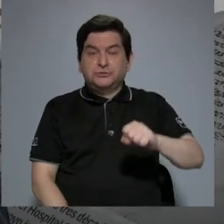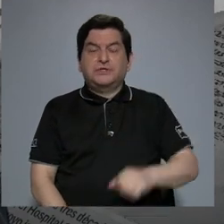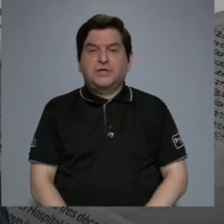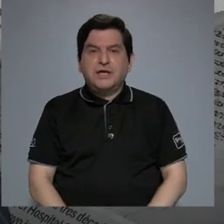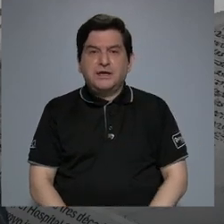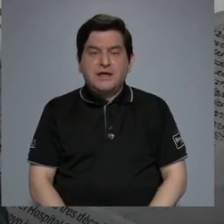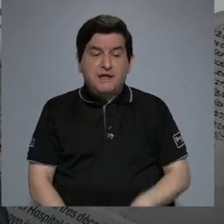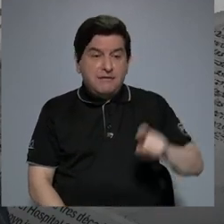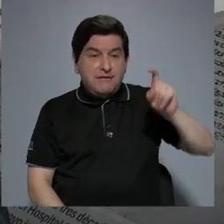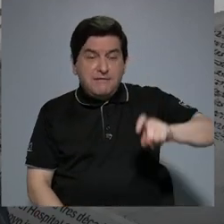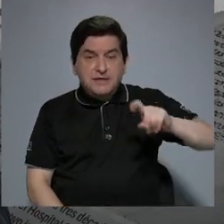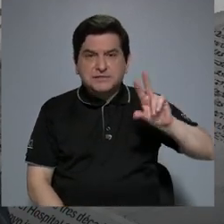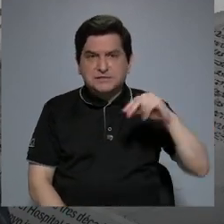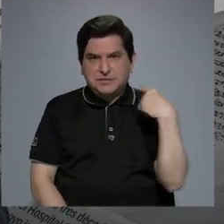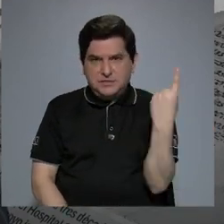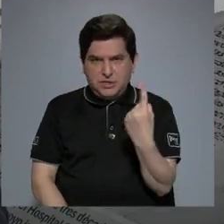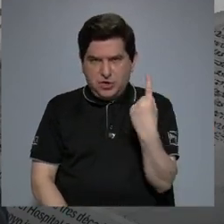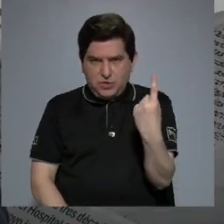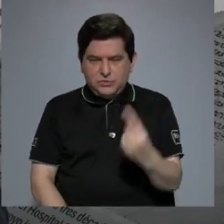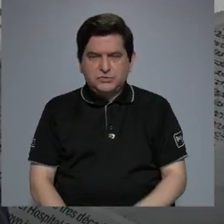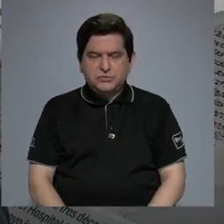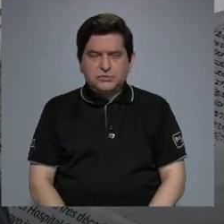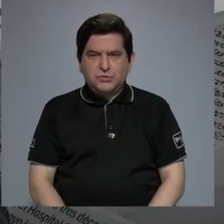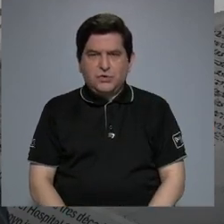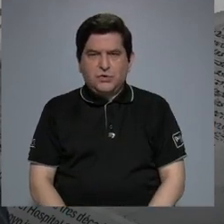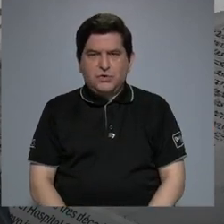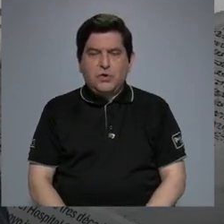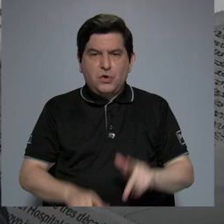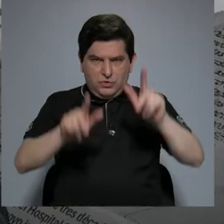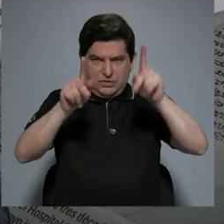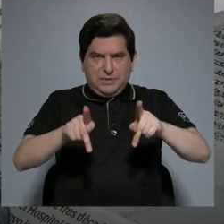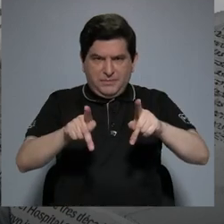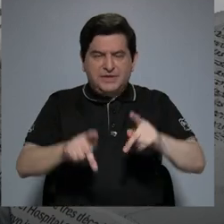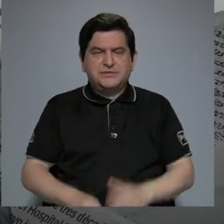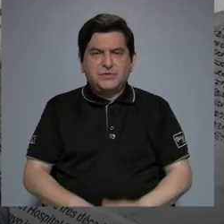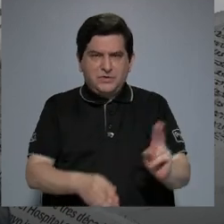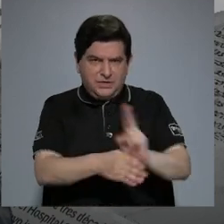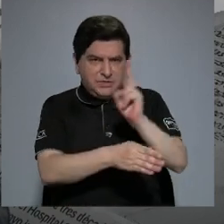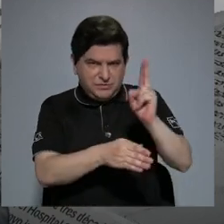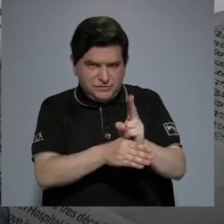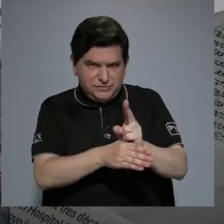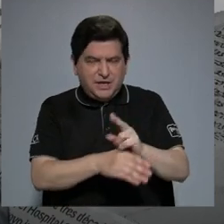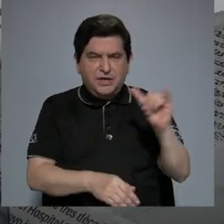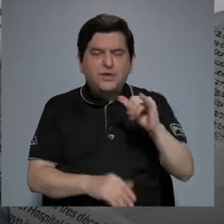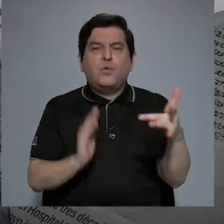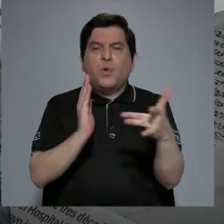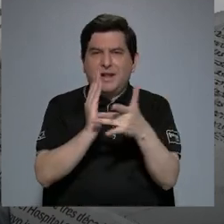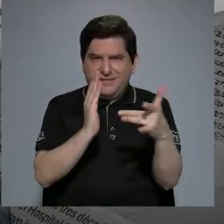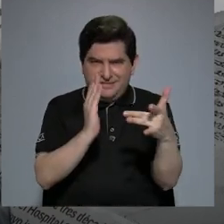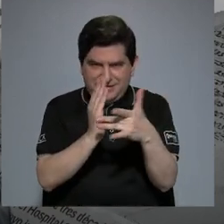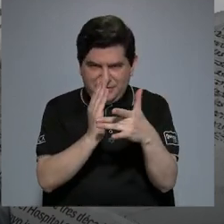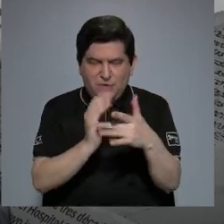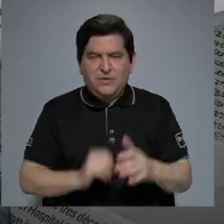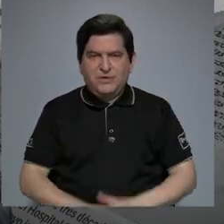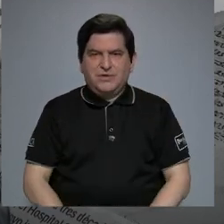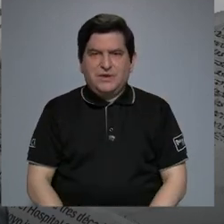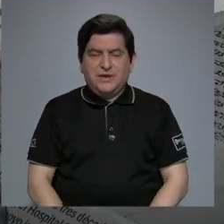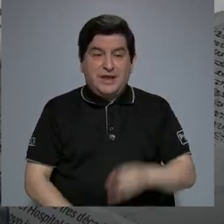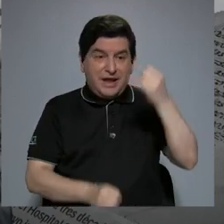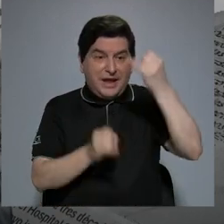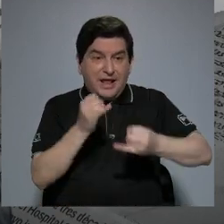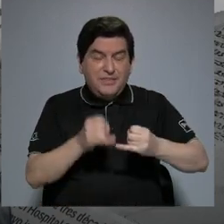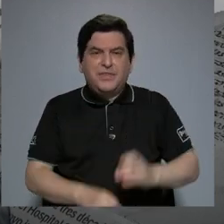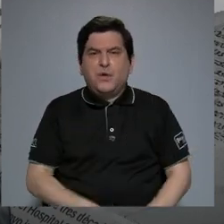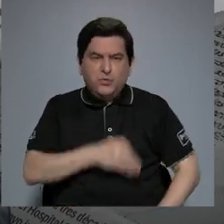requiere no solamente del personal humano que se utiliza, sino de la tecnología de última